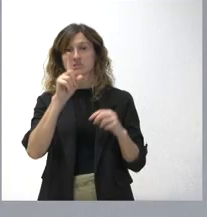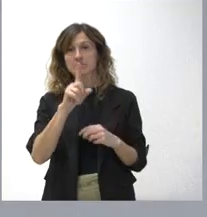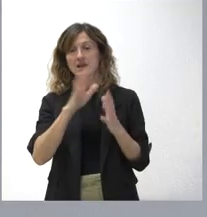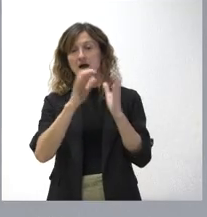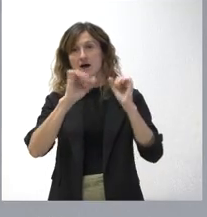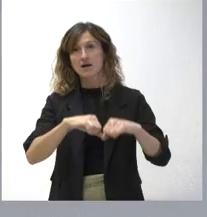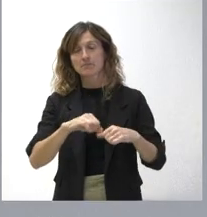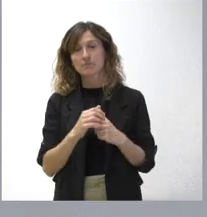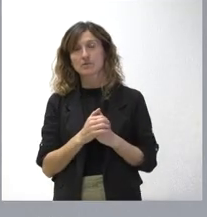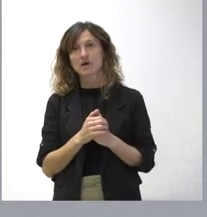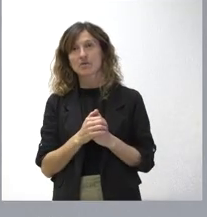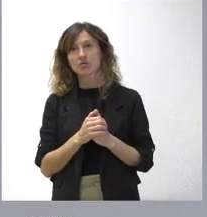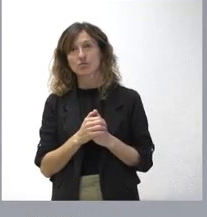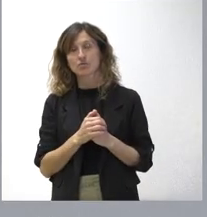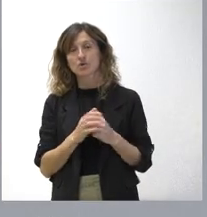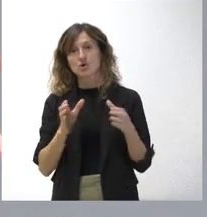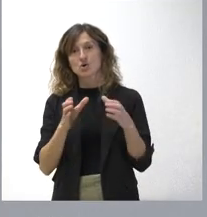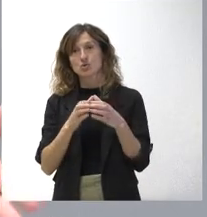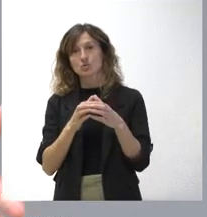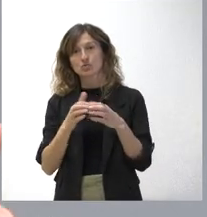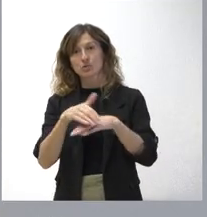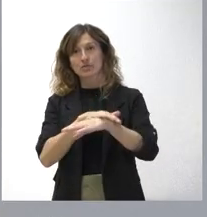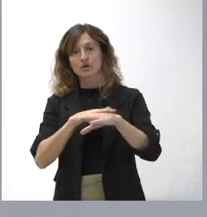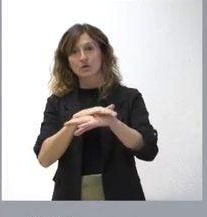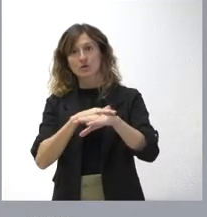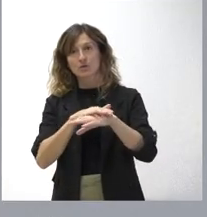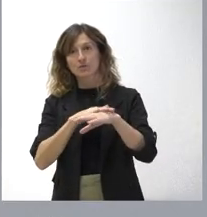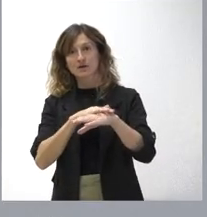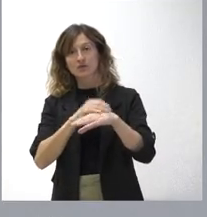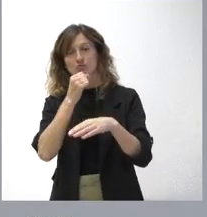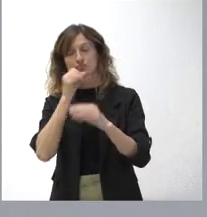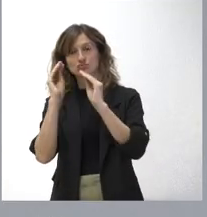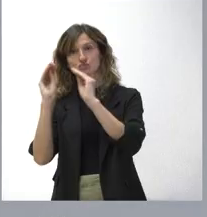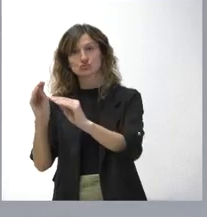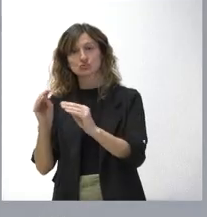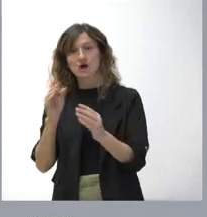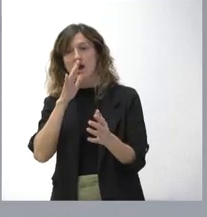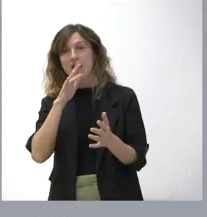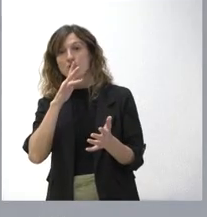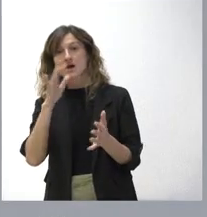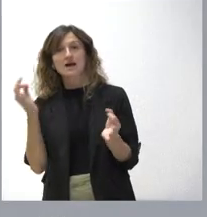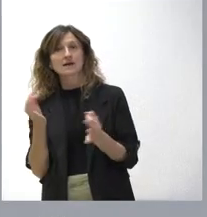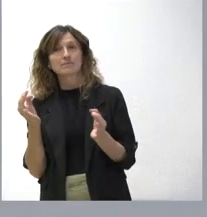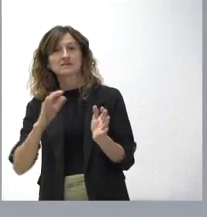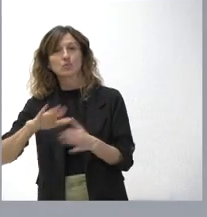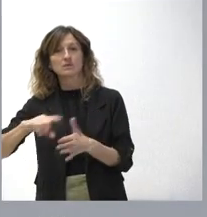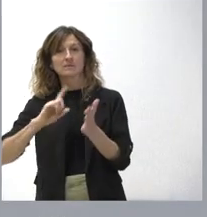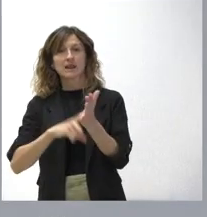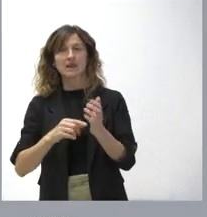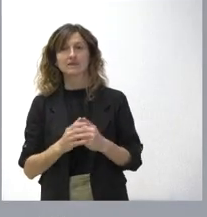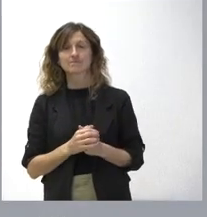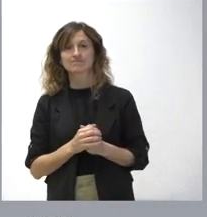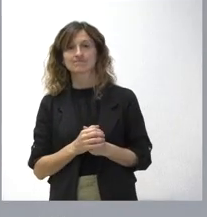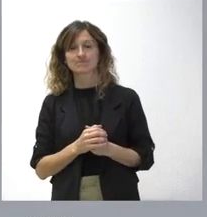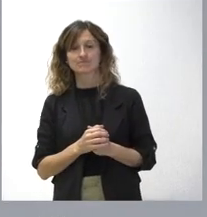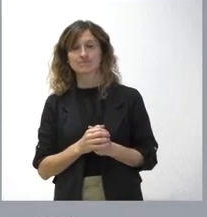con un partido de gobierno del mismo signo y qué ha ocurrido con la última ley. Y luego,